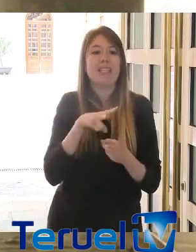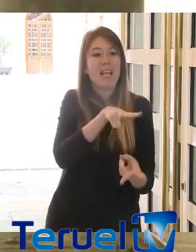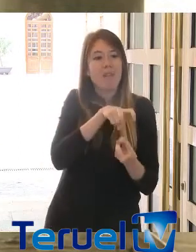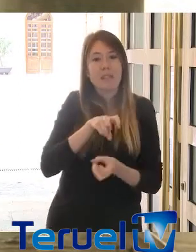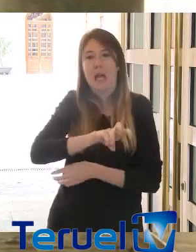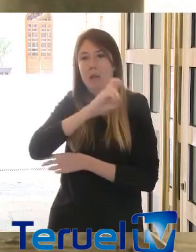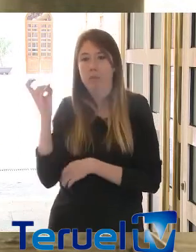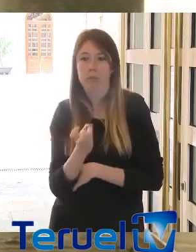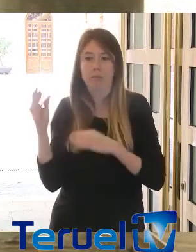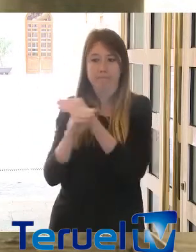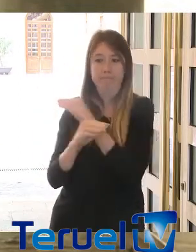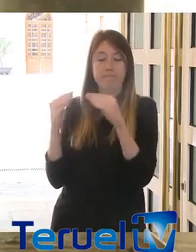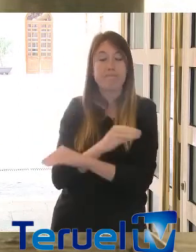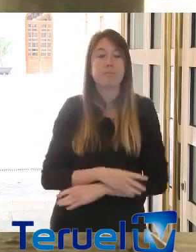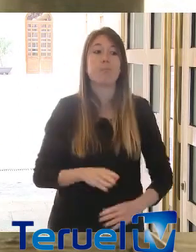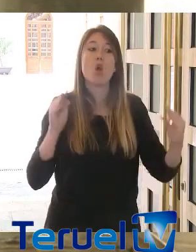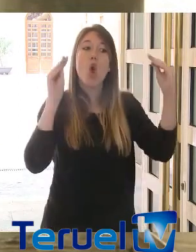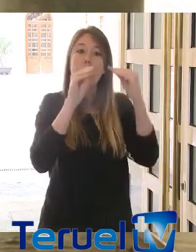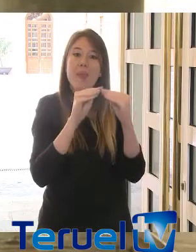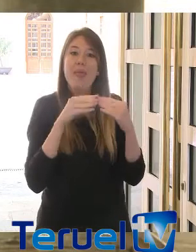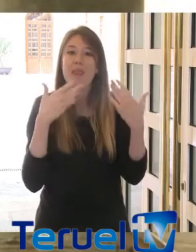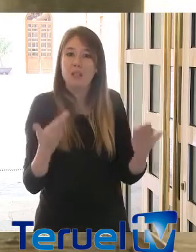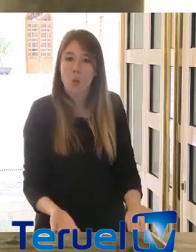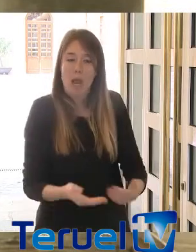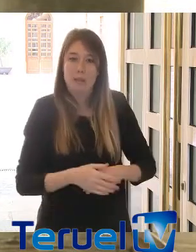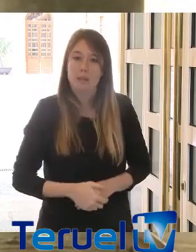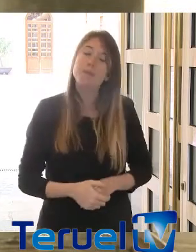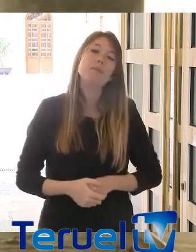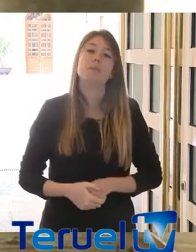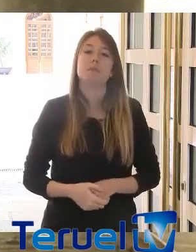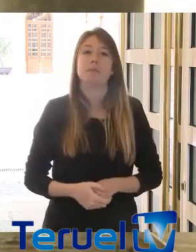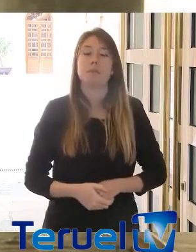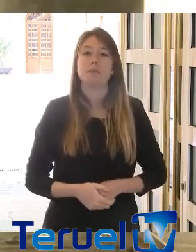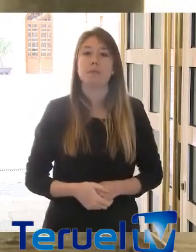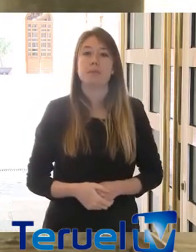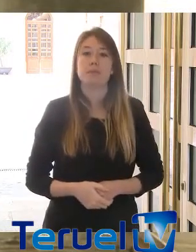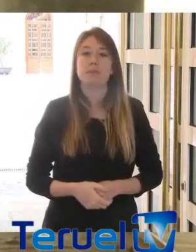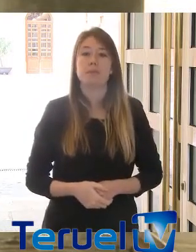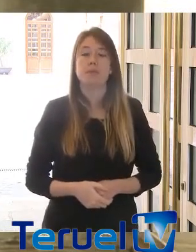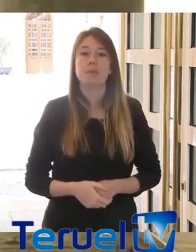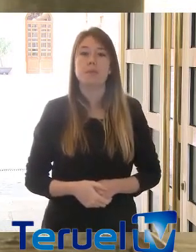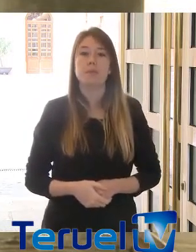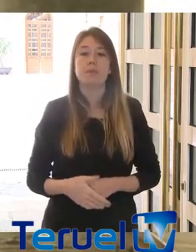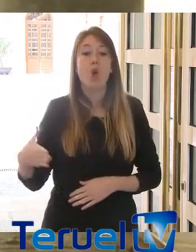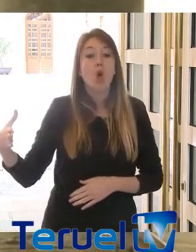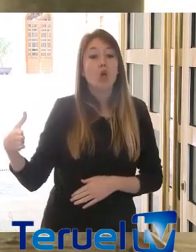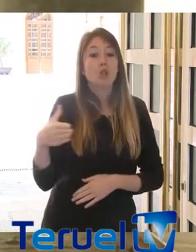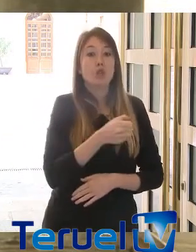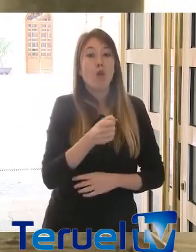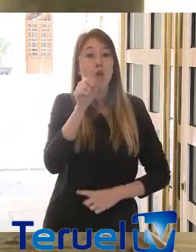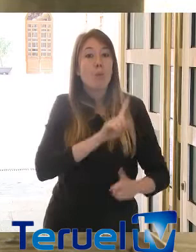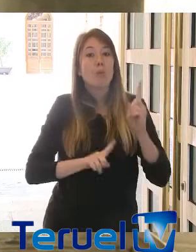etcétera, etcétera. ¿Coincidencias? Evidentemente, que todo el problema de